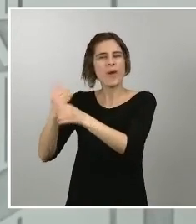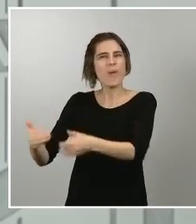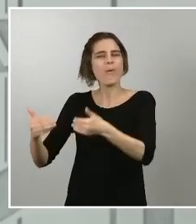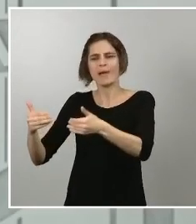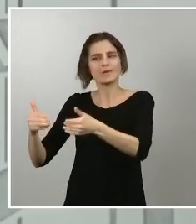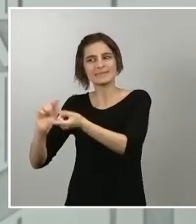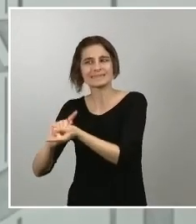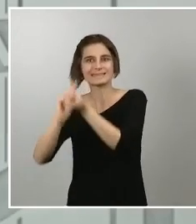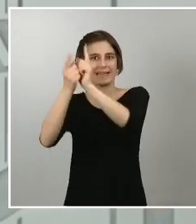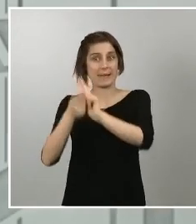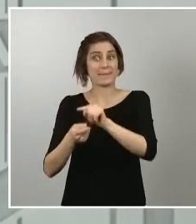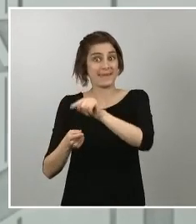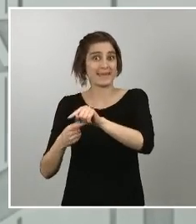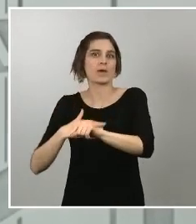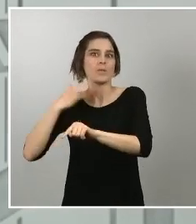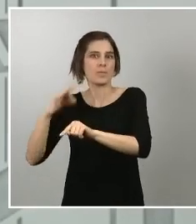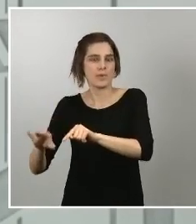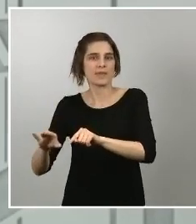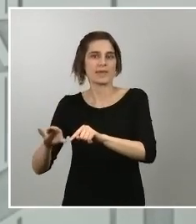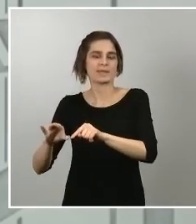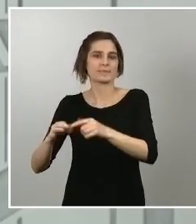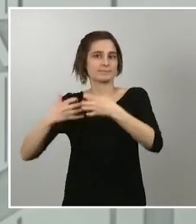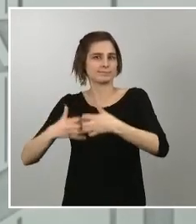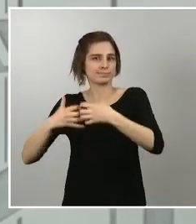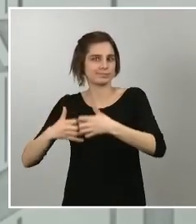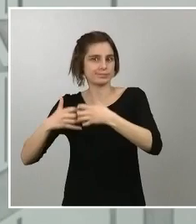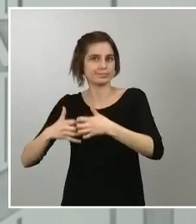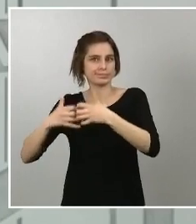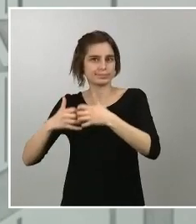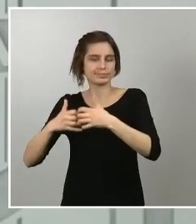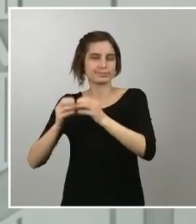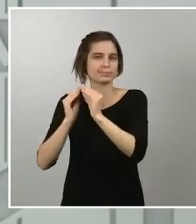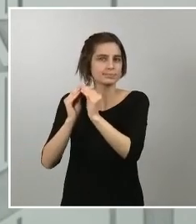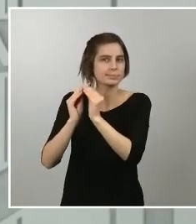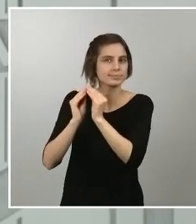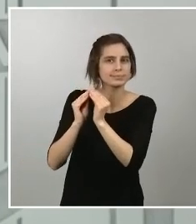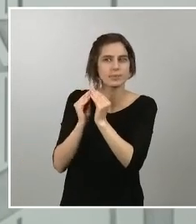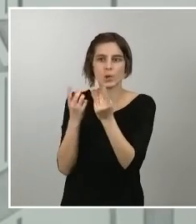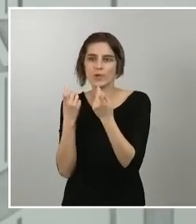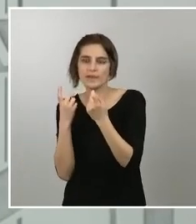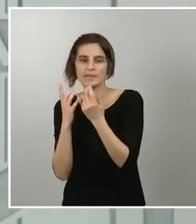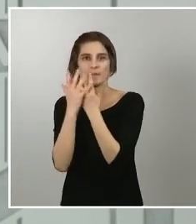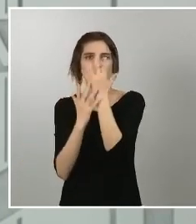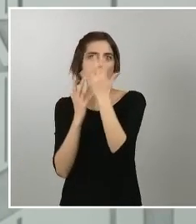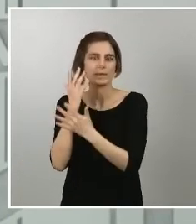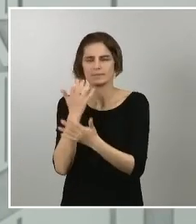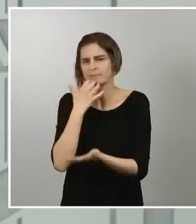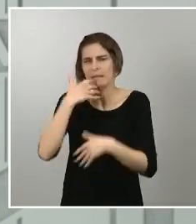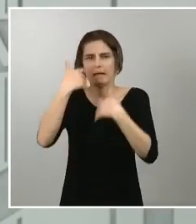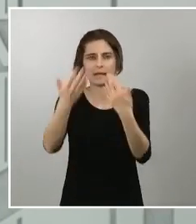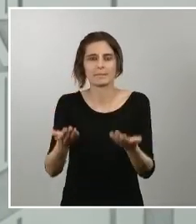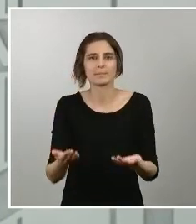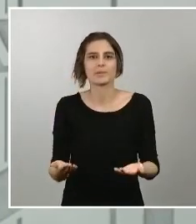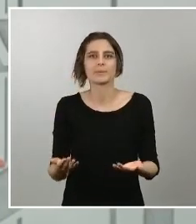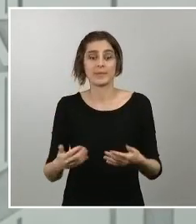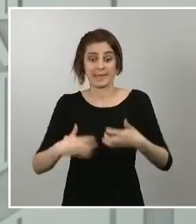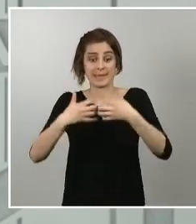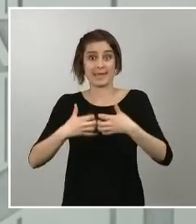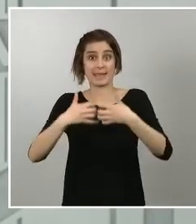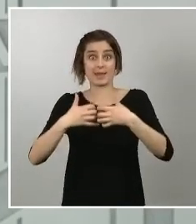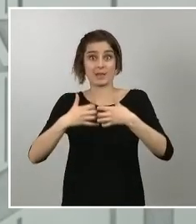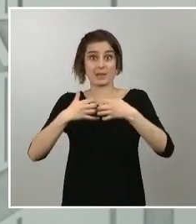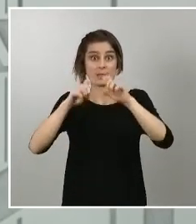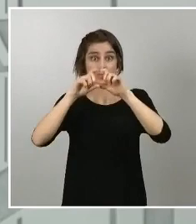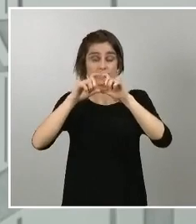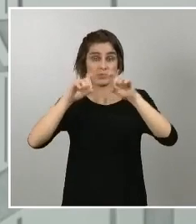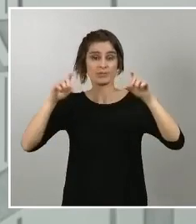que puedan desarrollar aquel tipo de material que necesitamos pongo un ejemplo la industria textil que habitualmente puede